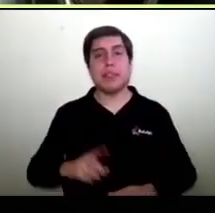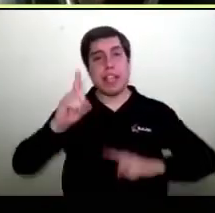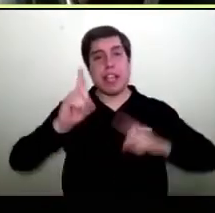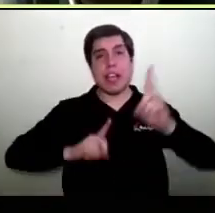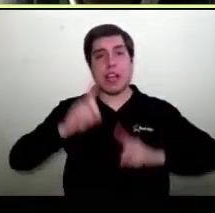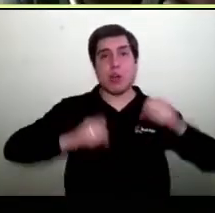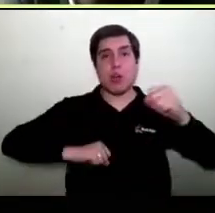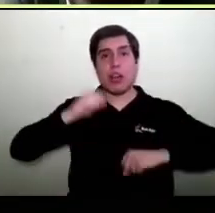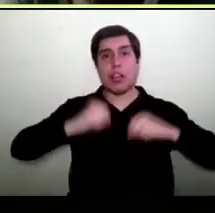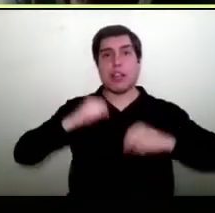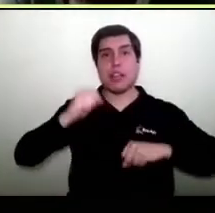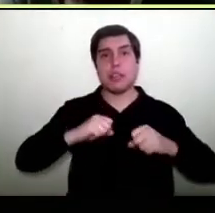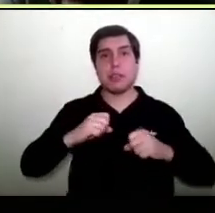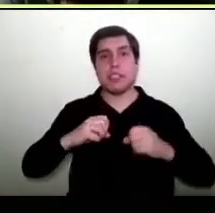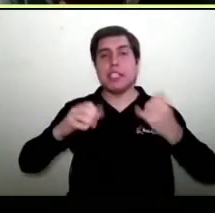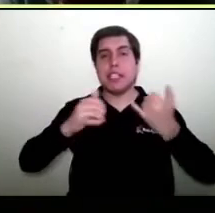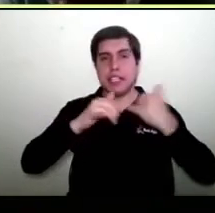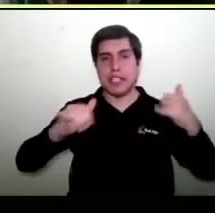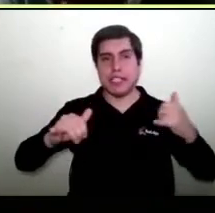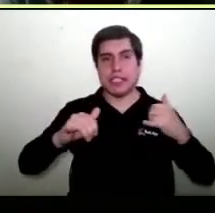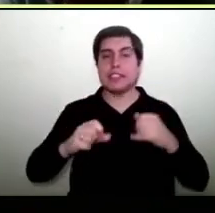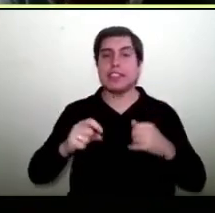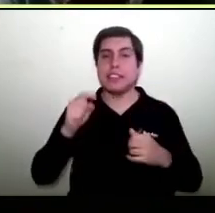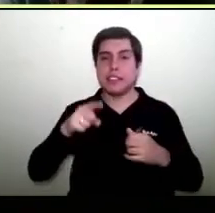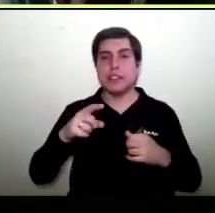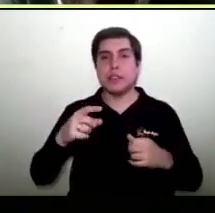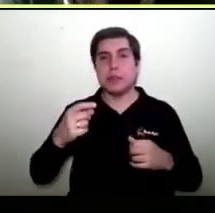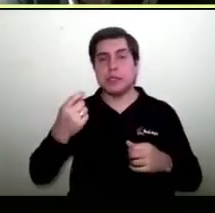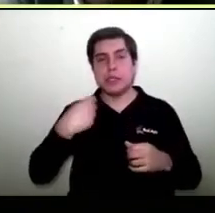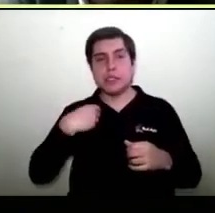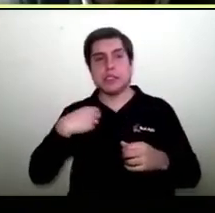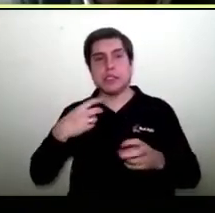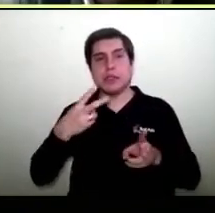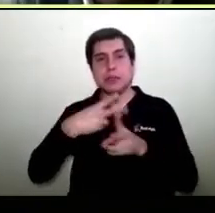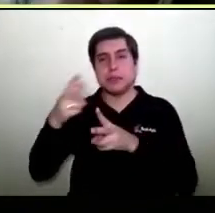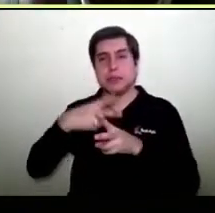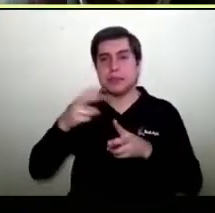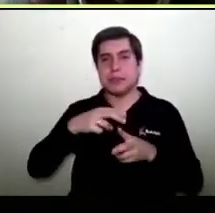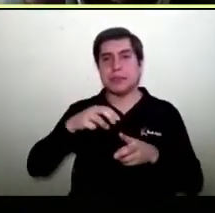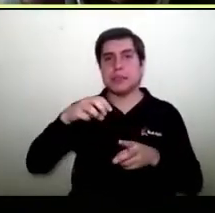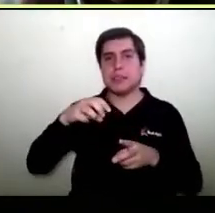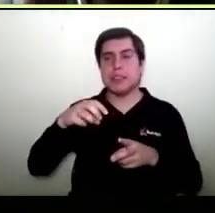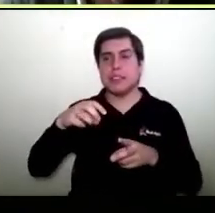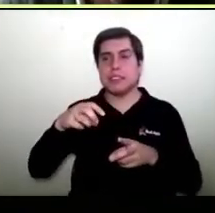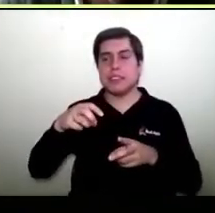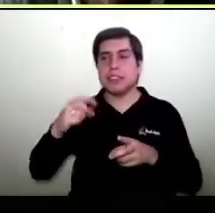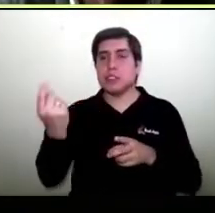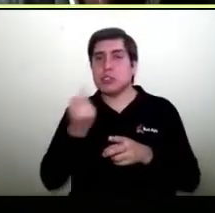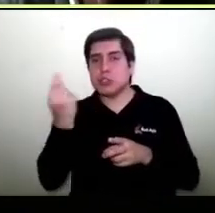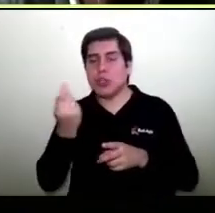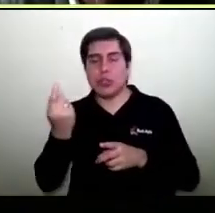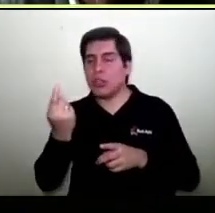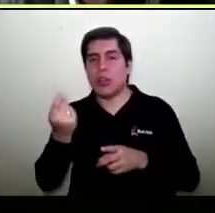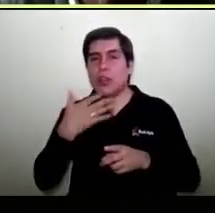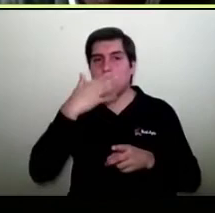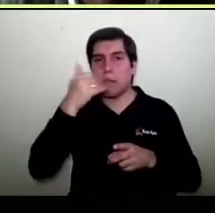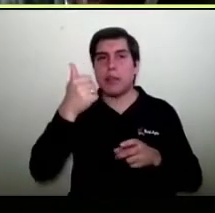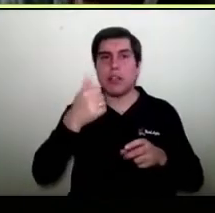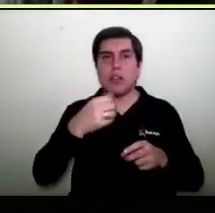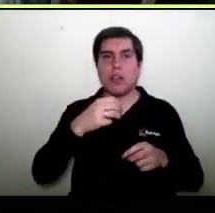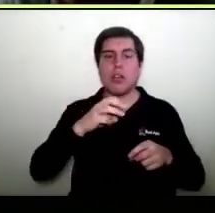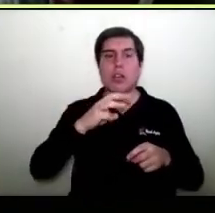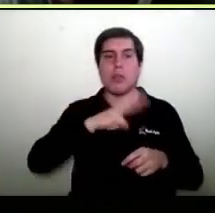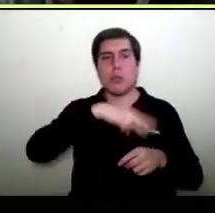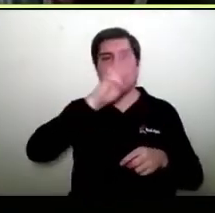Empezó a empresas de ingeniería. Yo no me iría, no crearía un Marketplace si no fuera con una empresa de ingeniería detrás porque necesitas mucho